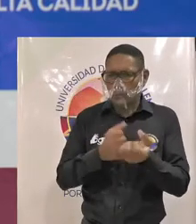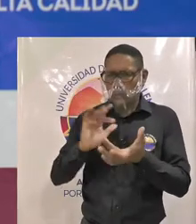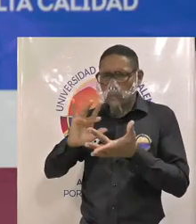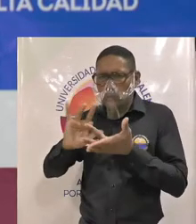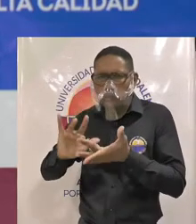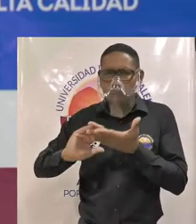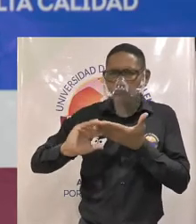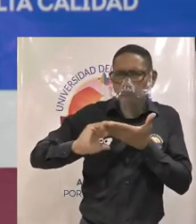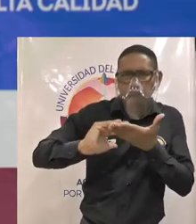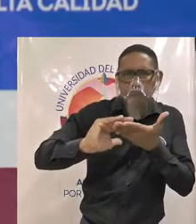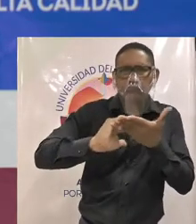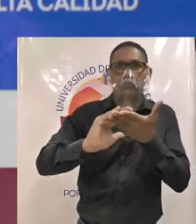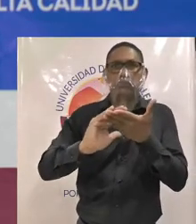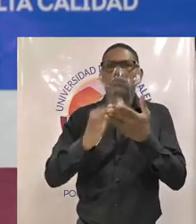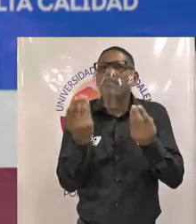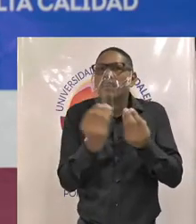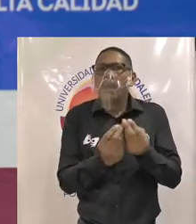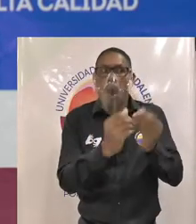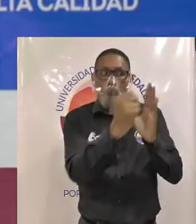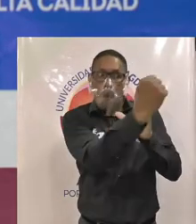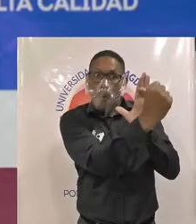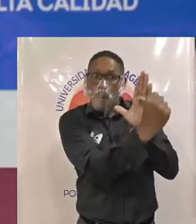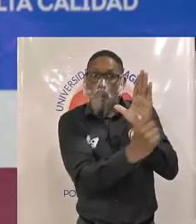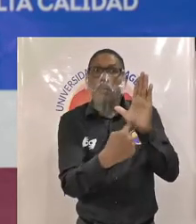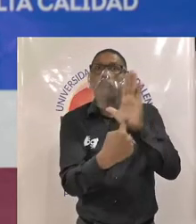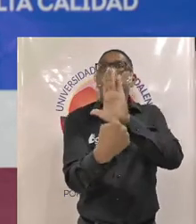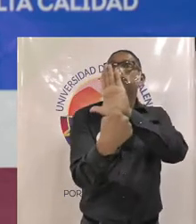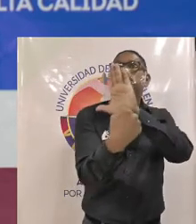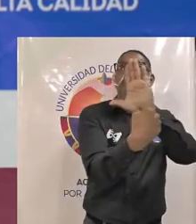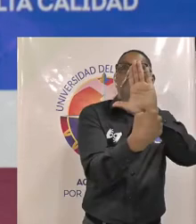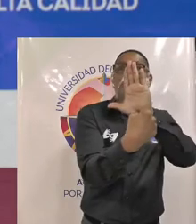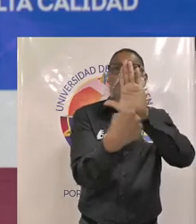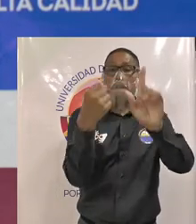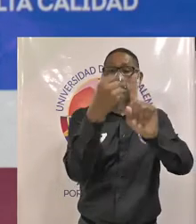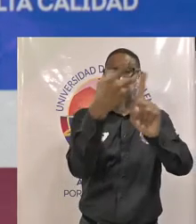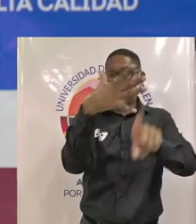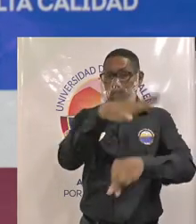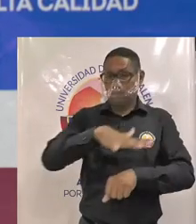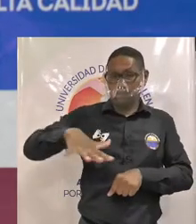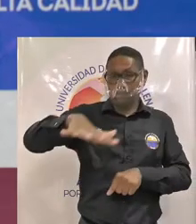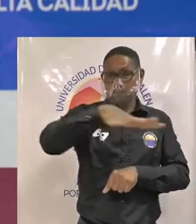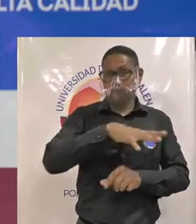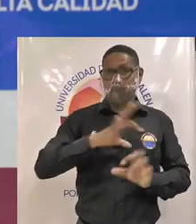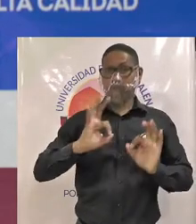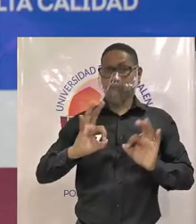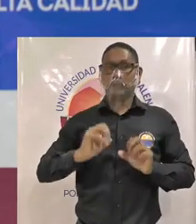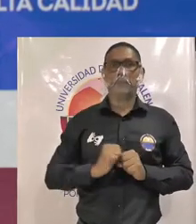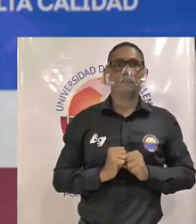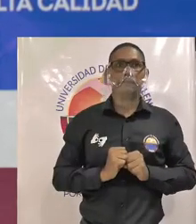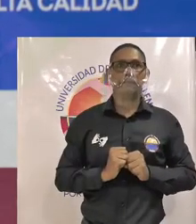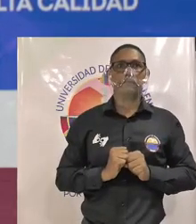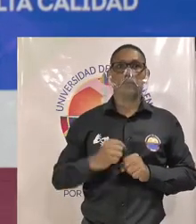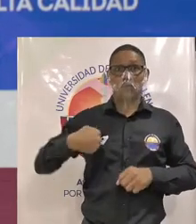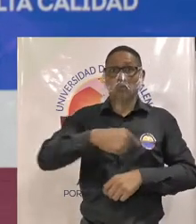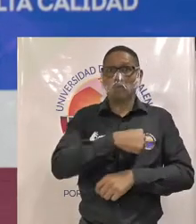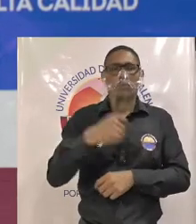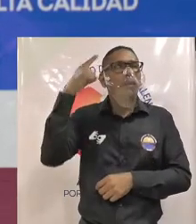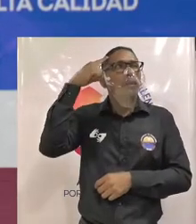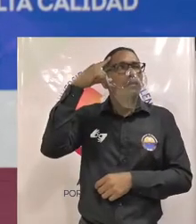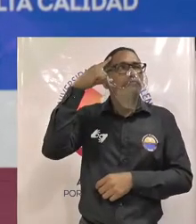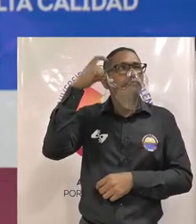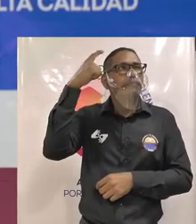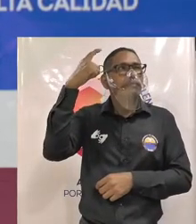que los programas se visibilicen en su impacto local ¿sí? soñamos con